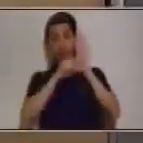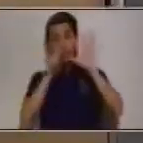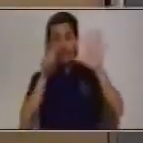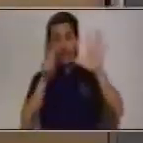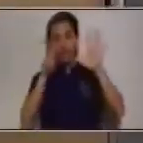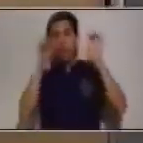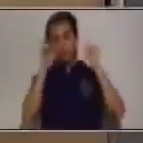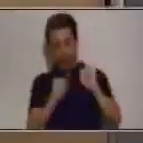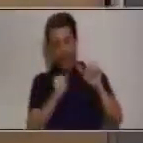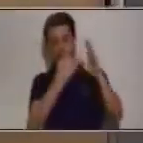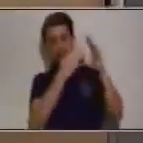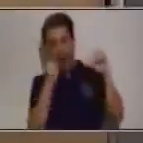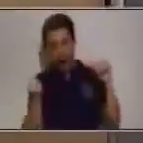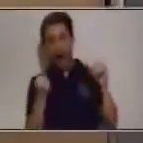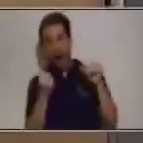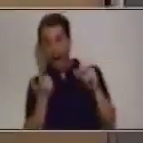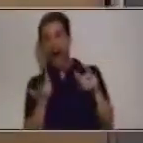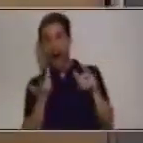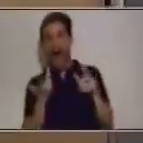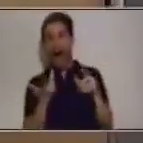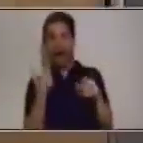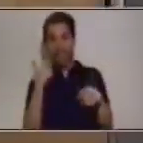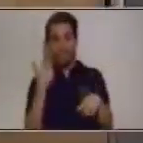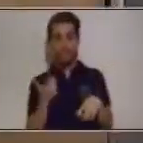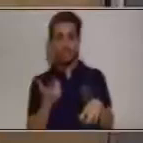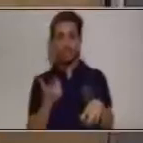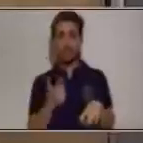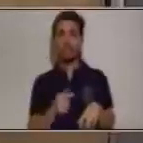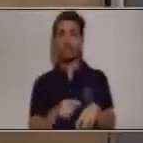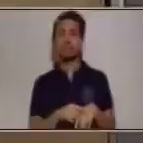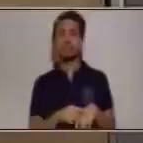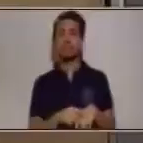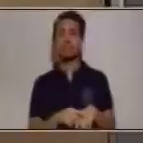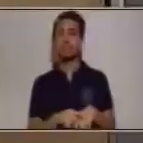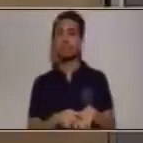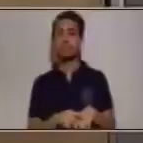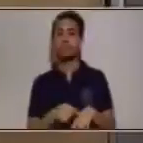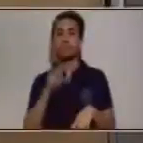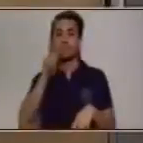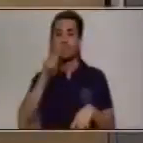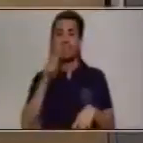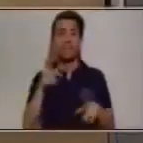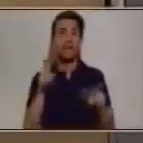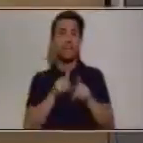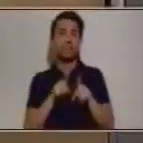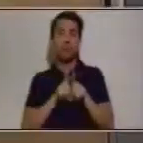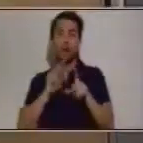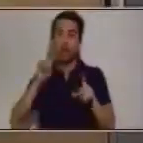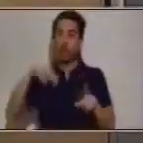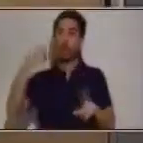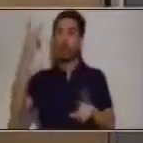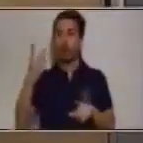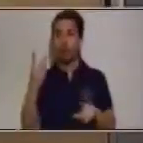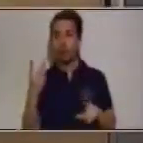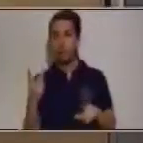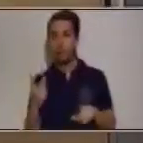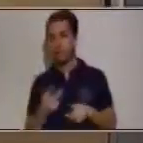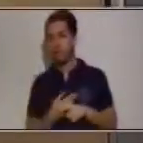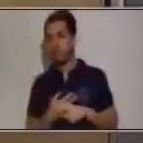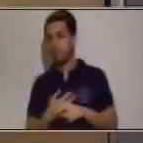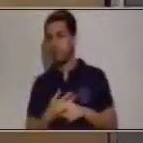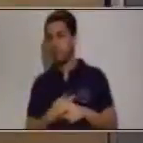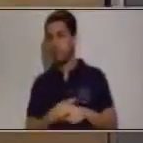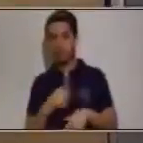¿sí? y precisamente 7 es el doble de 14 ¿sí? 7